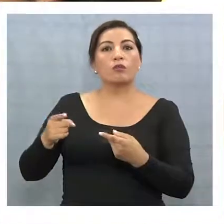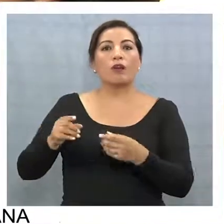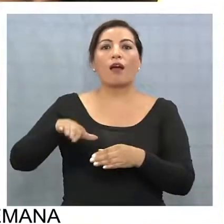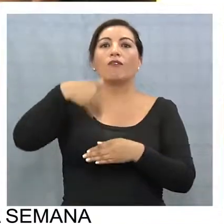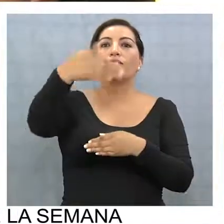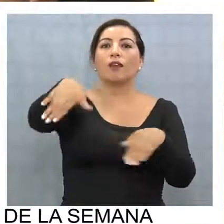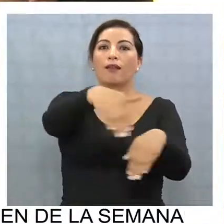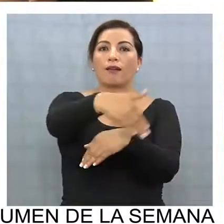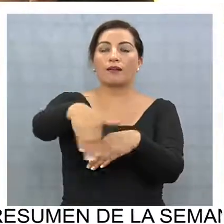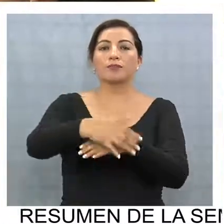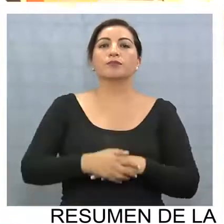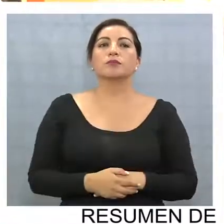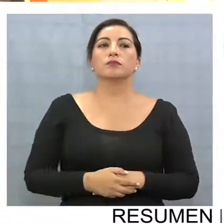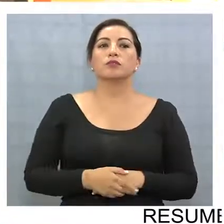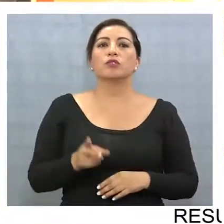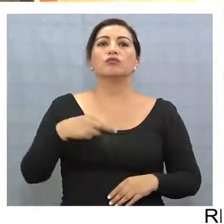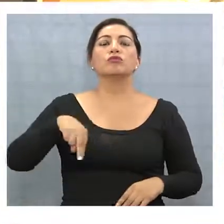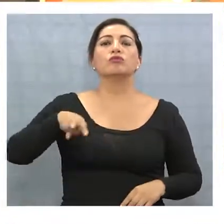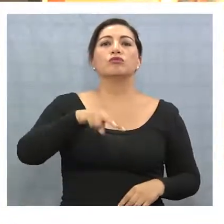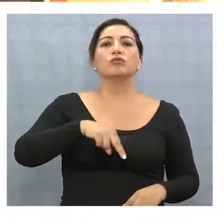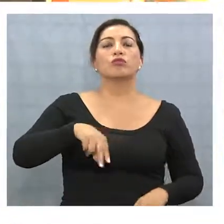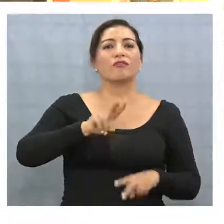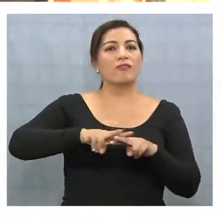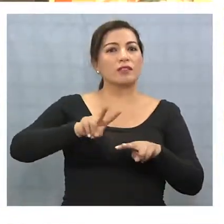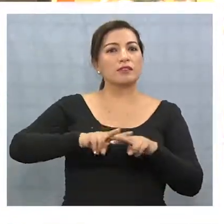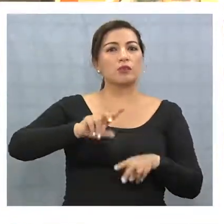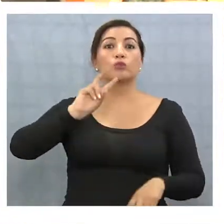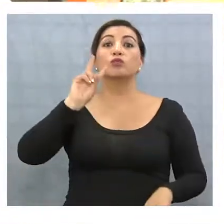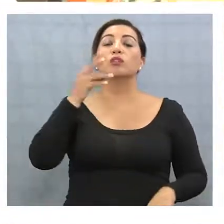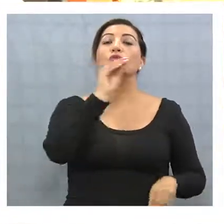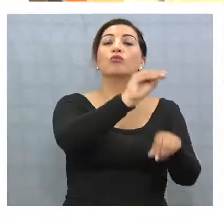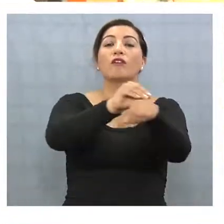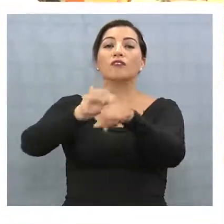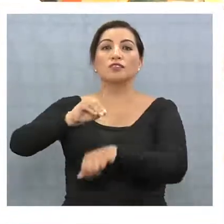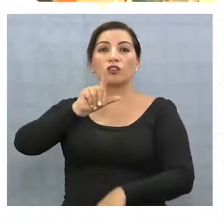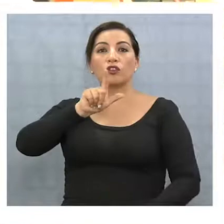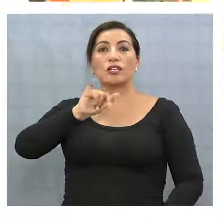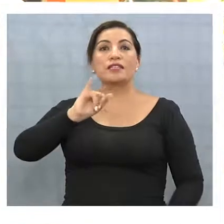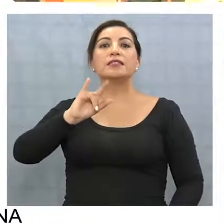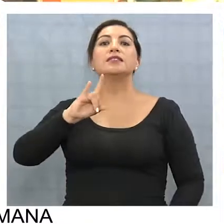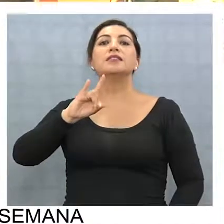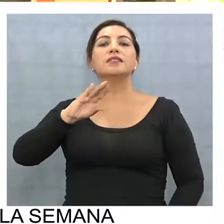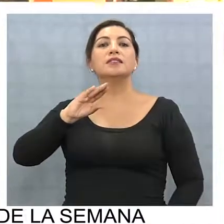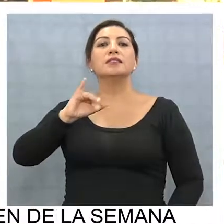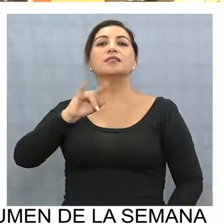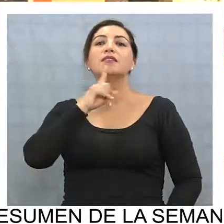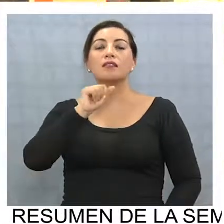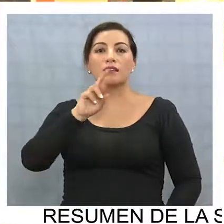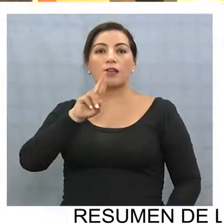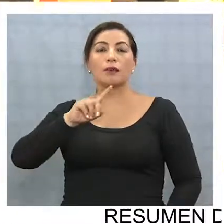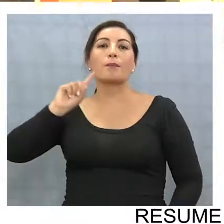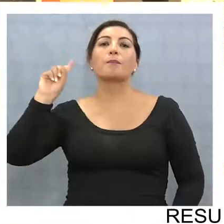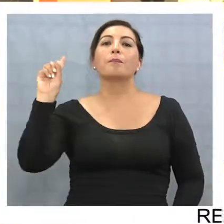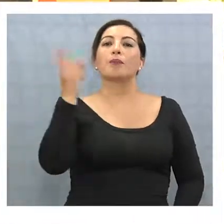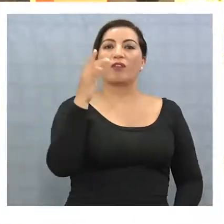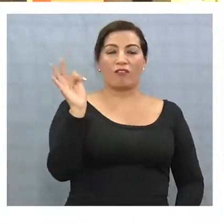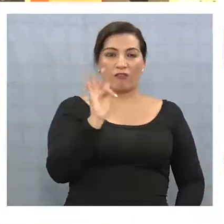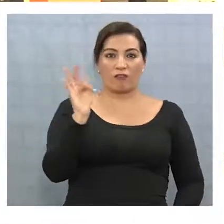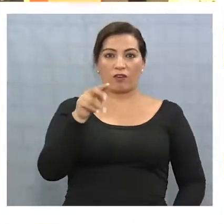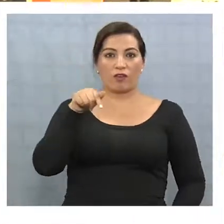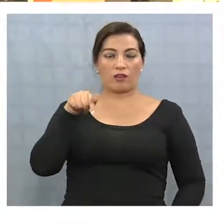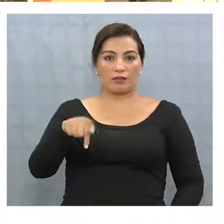calles. Rápidamente hemos levantado una licitación, un segundo llamado, en lo cual nos va a permitir hacer una publicación el primero de febrero de